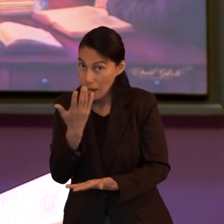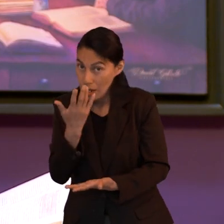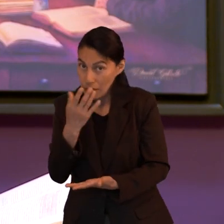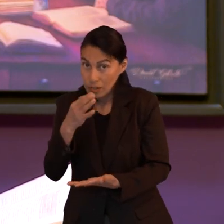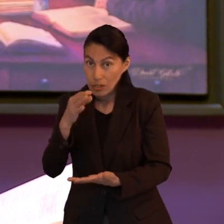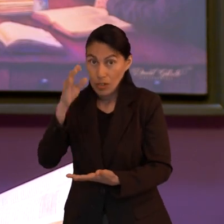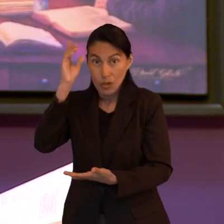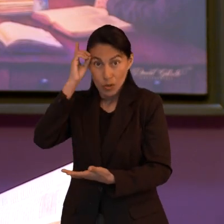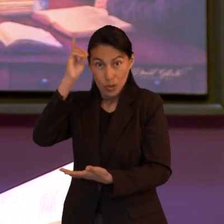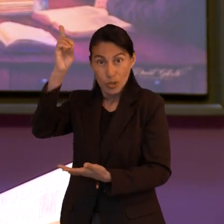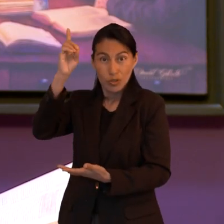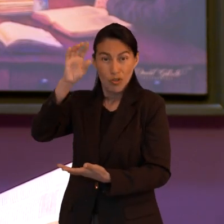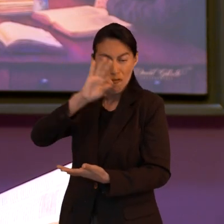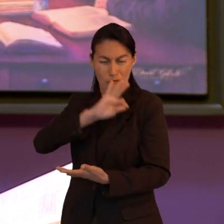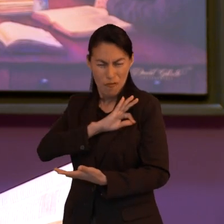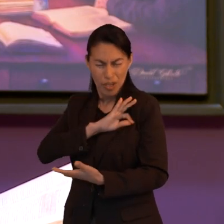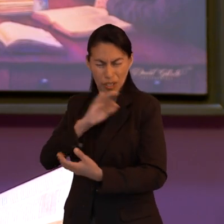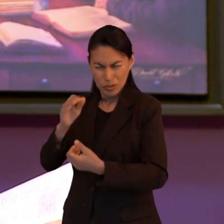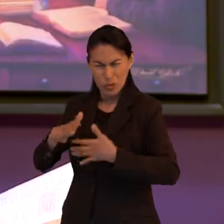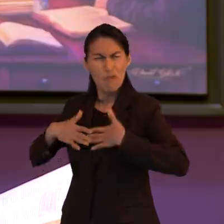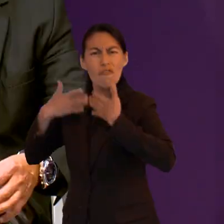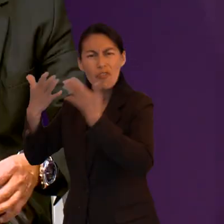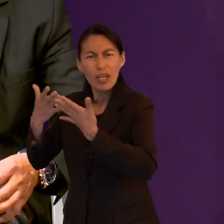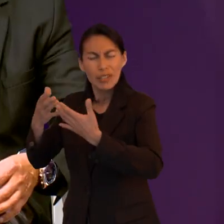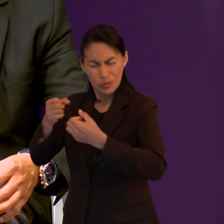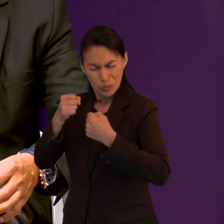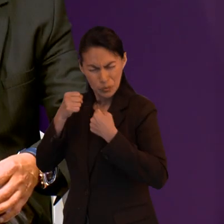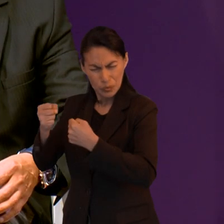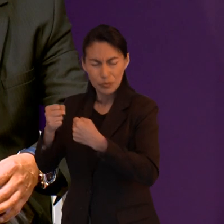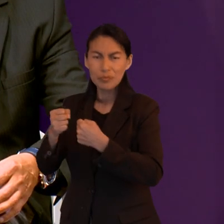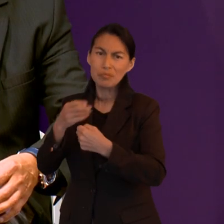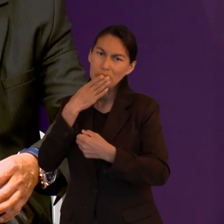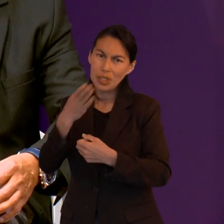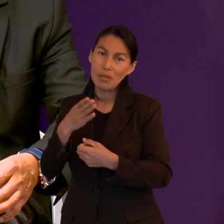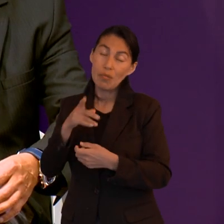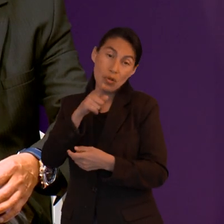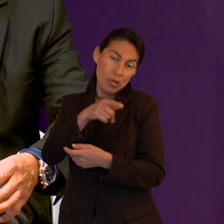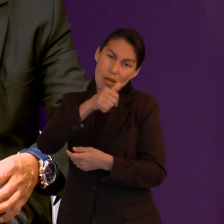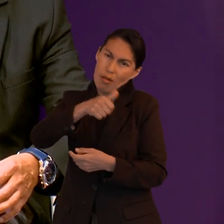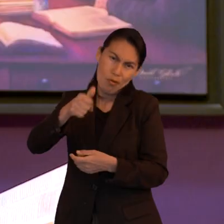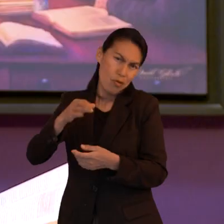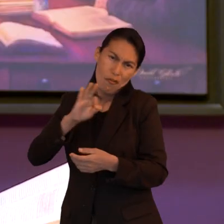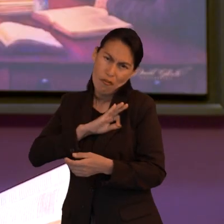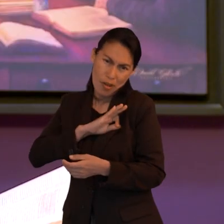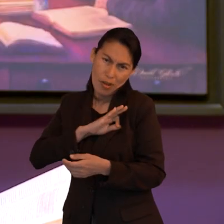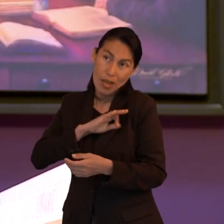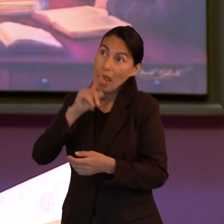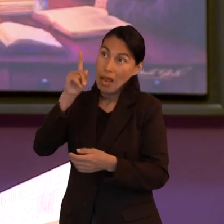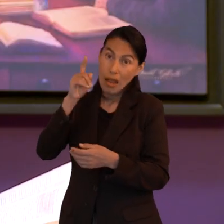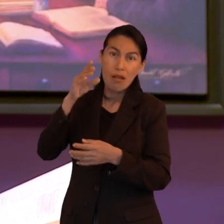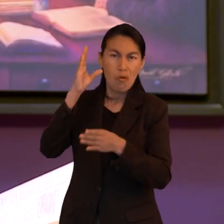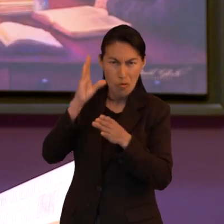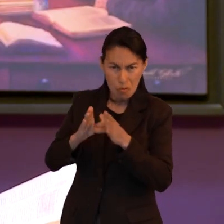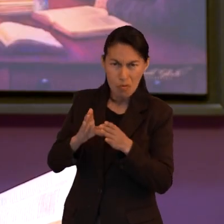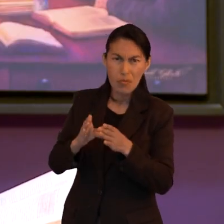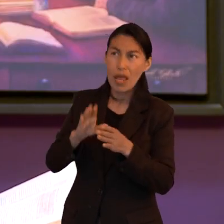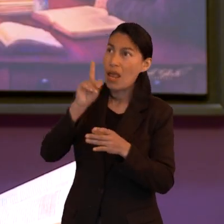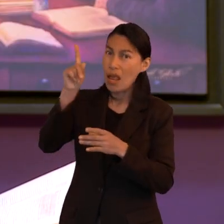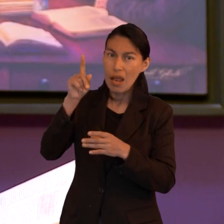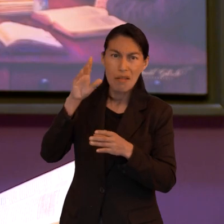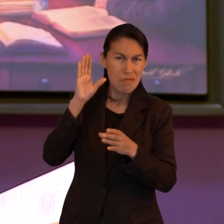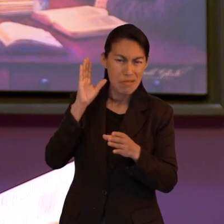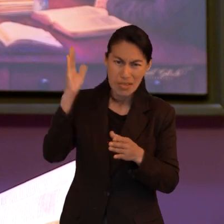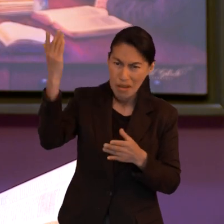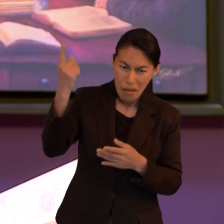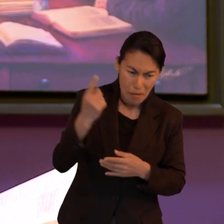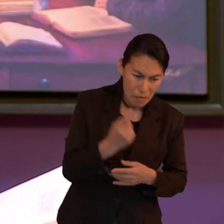si yo no quiero creer en Dios si perco la fe pero yo soy quien salgo a perder no Dios porque ahí está y como